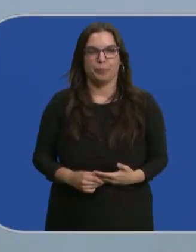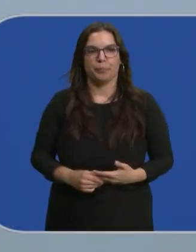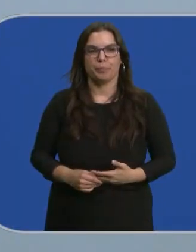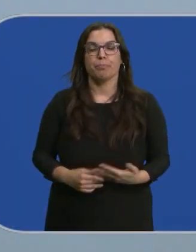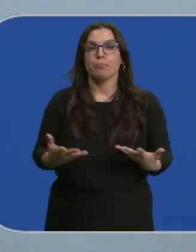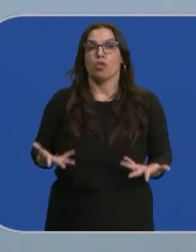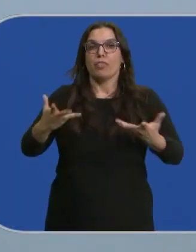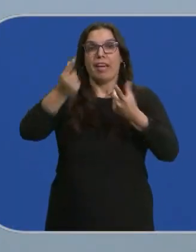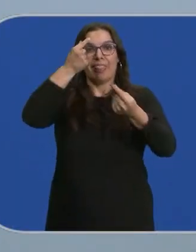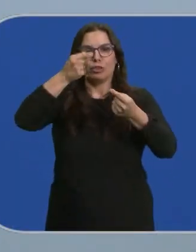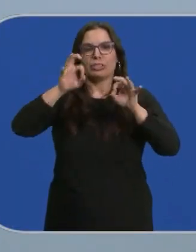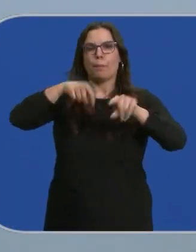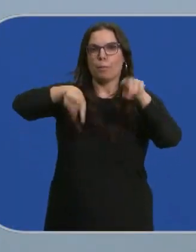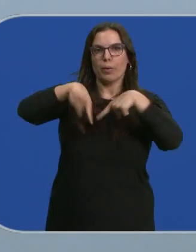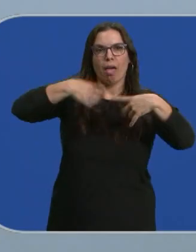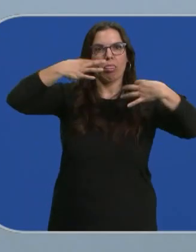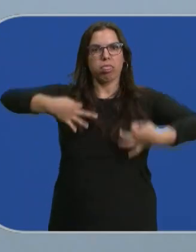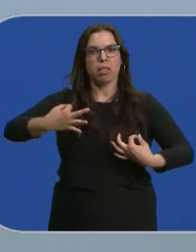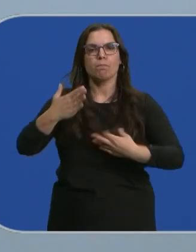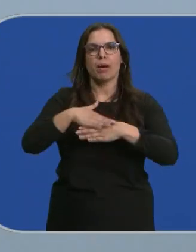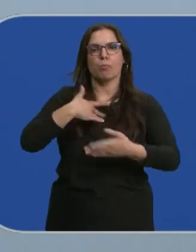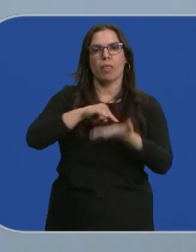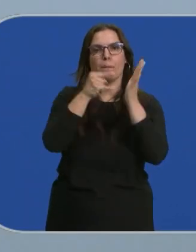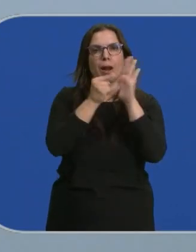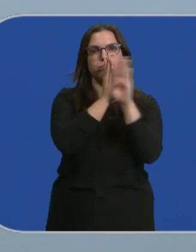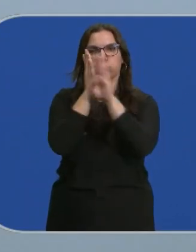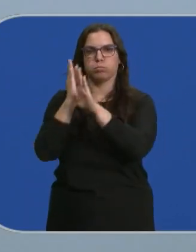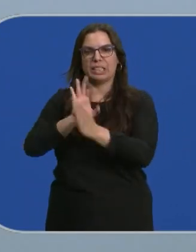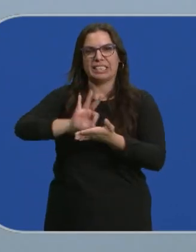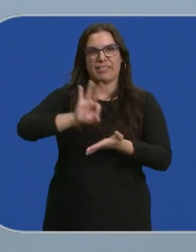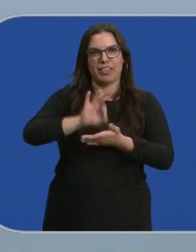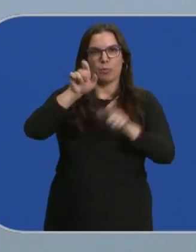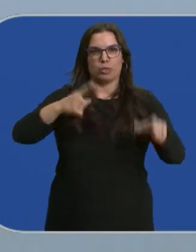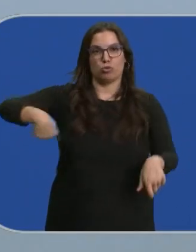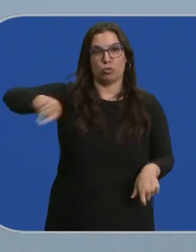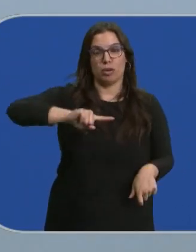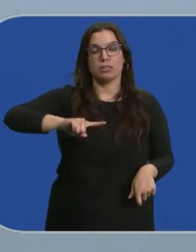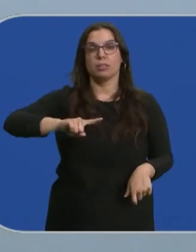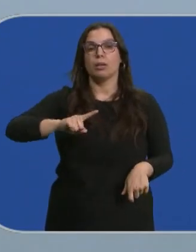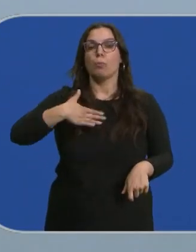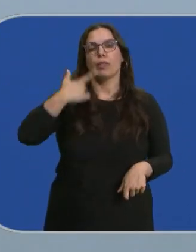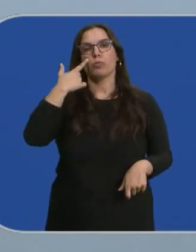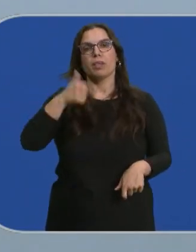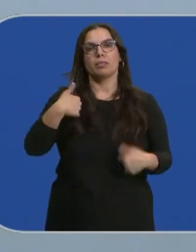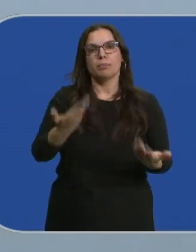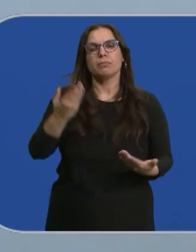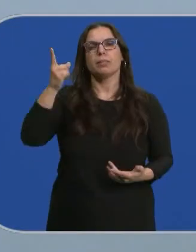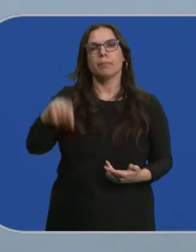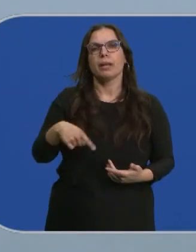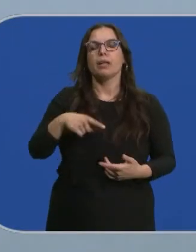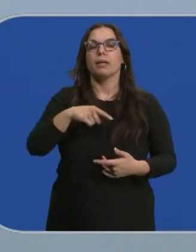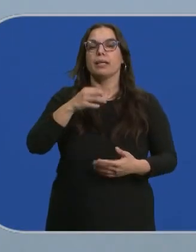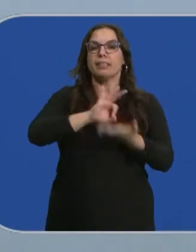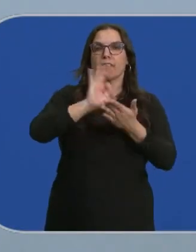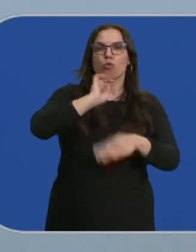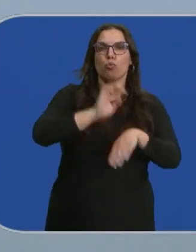Que expondrá de datos de movilidad fidedignos para poder planificar mejor los servicios de los ciudadanos. Podrá supervisar mejor el cumplimiento de los